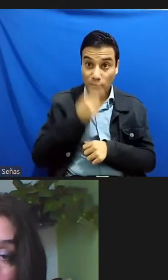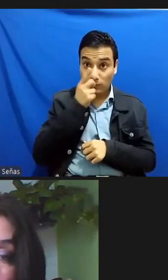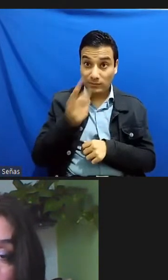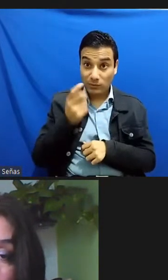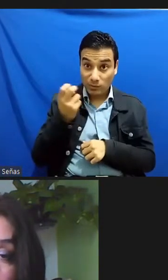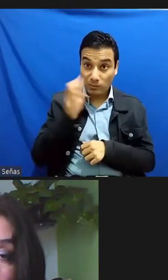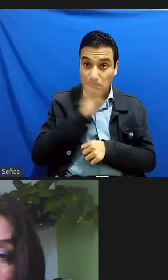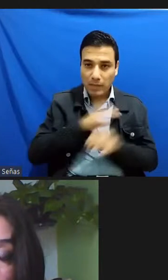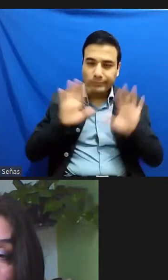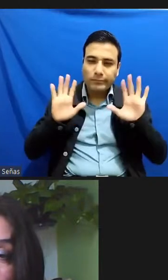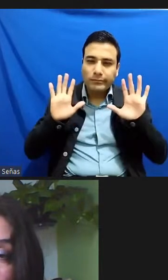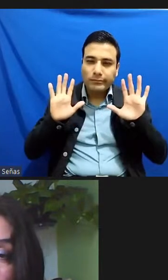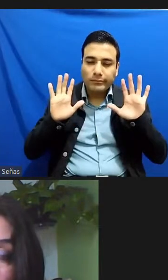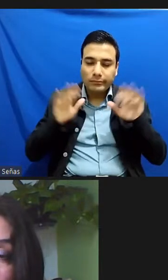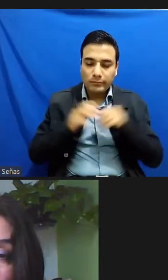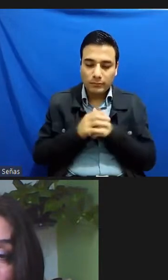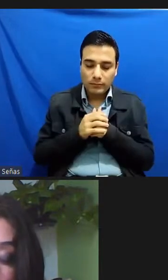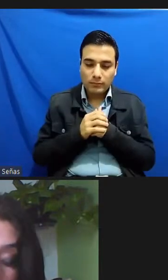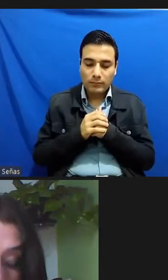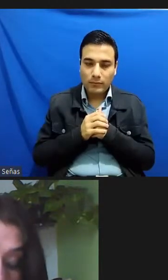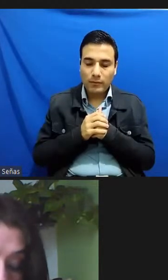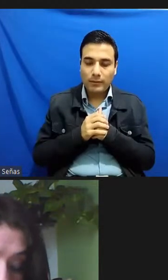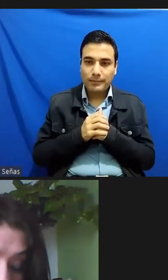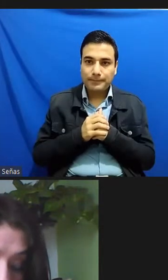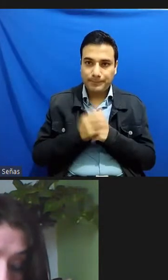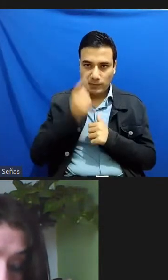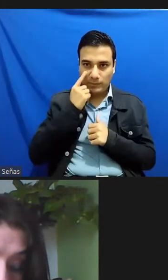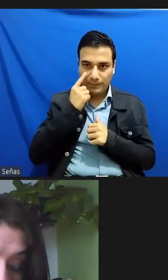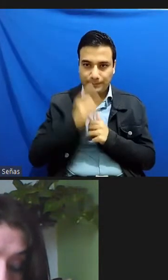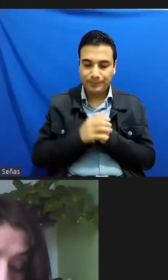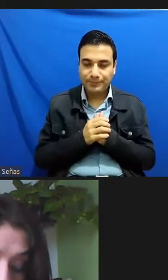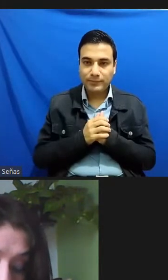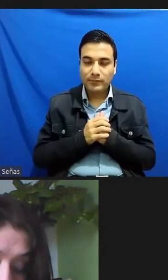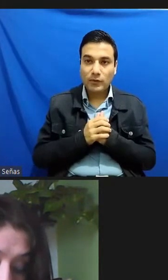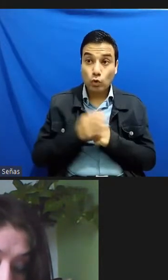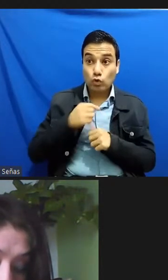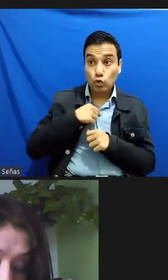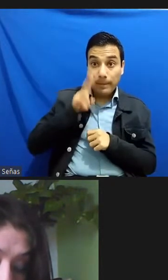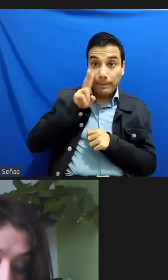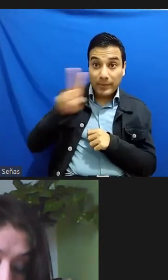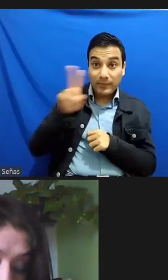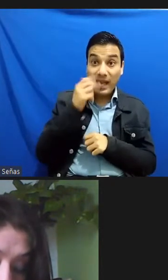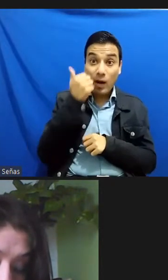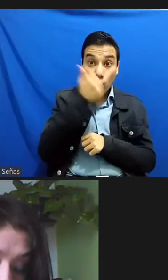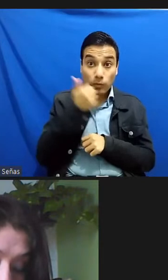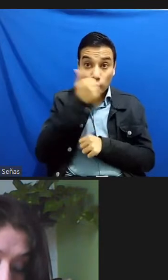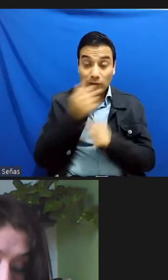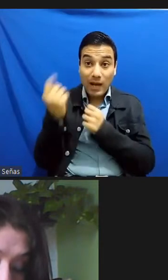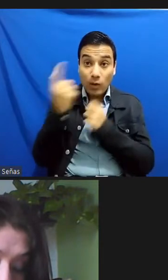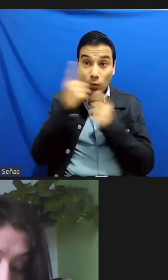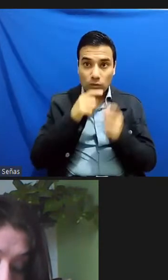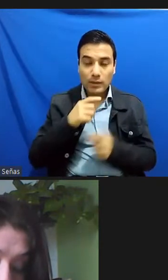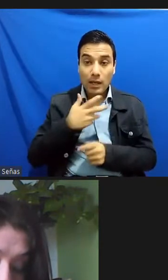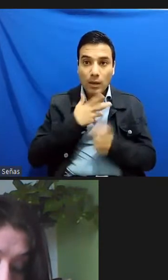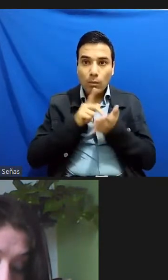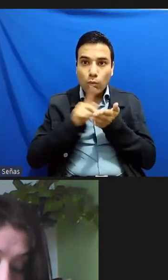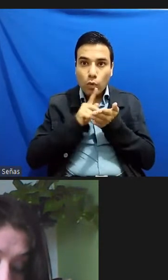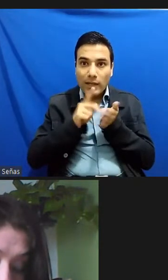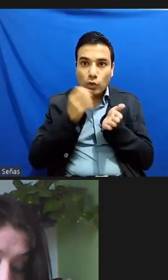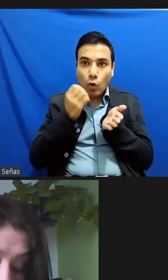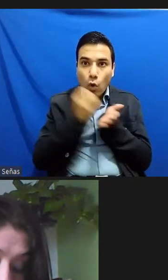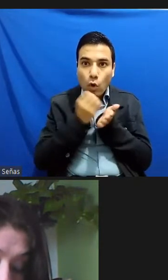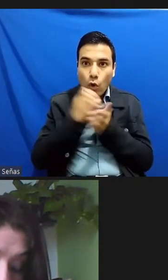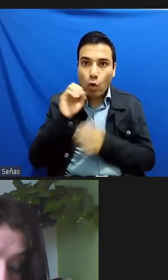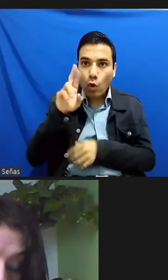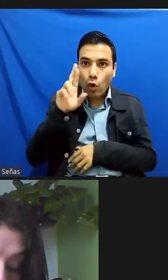estoy hablando de alguna manera en esas tretas del débil yo veía que algunos estudiantes llevaban plumas de oro ¿no? plumas muy muy